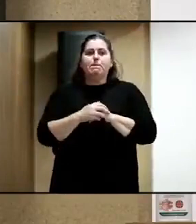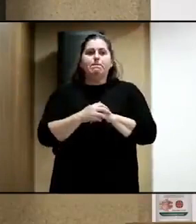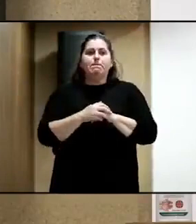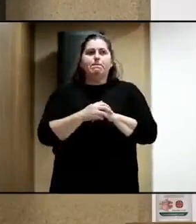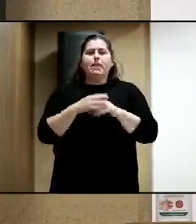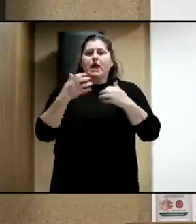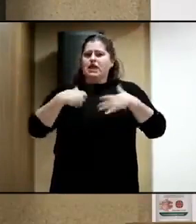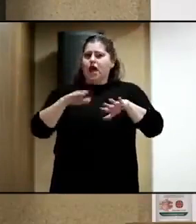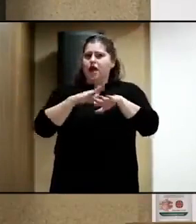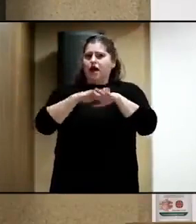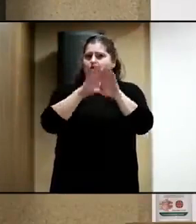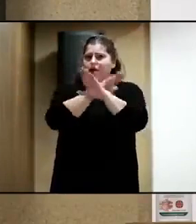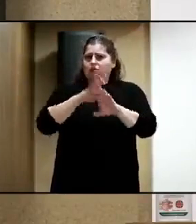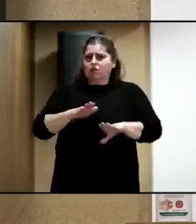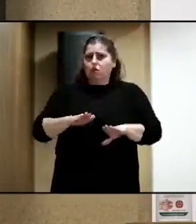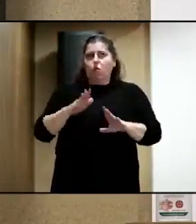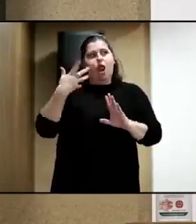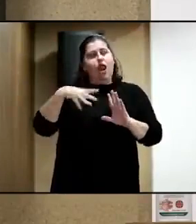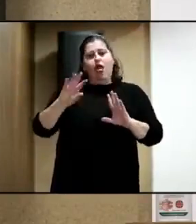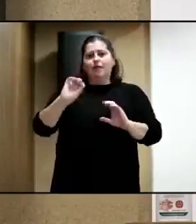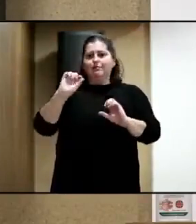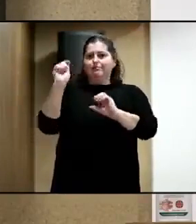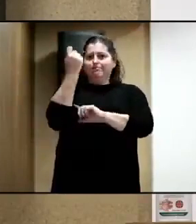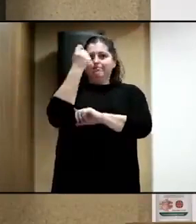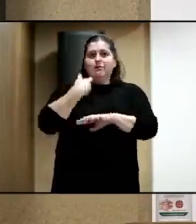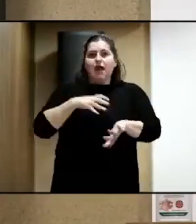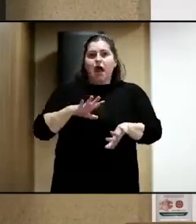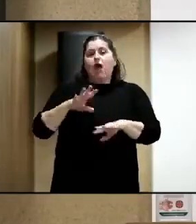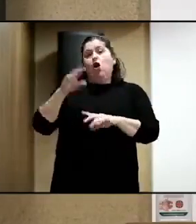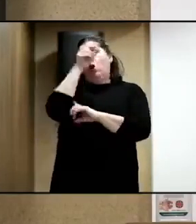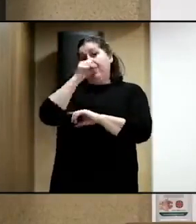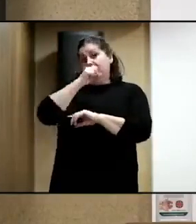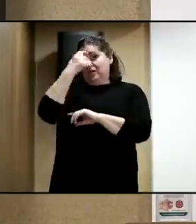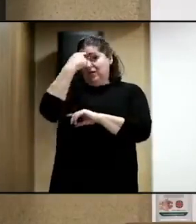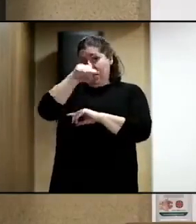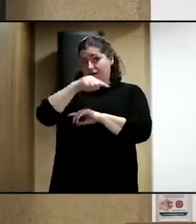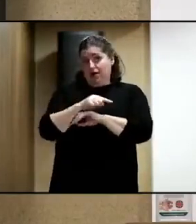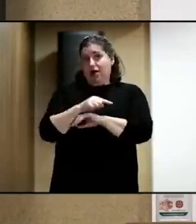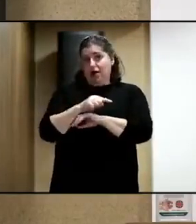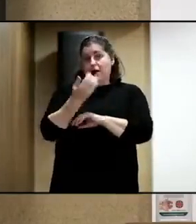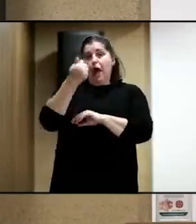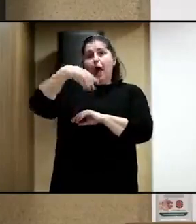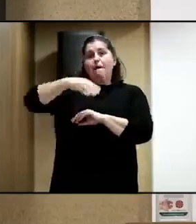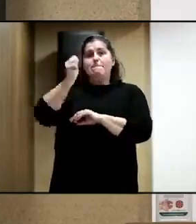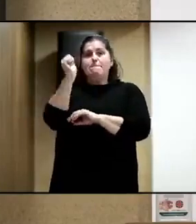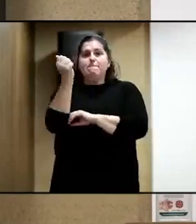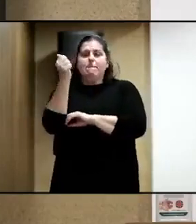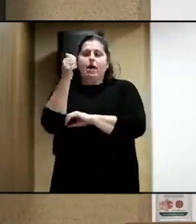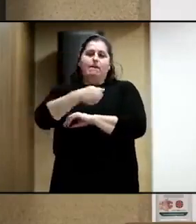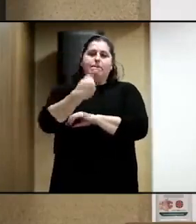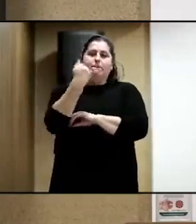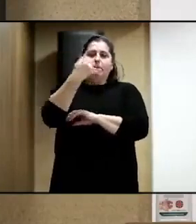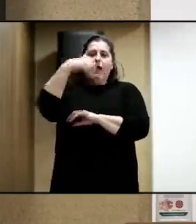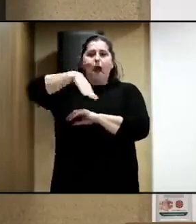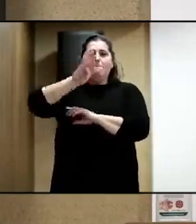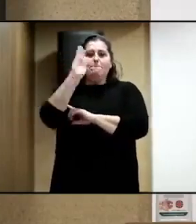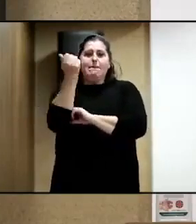Para terminar la guinda de la jornada será el concierto, como sabéis, de Amparo Sánchez, de Amparo Anoya,